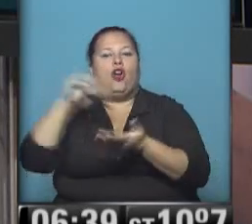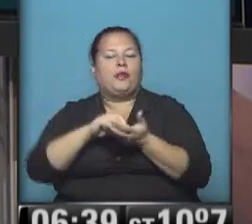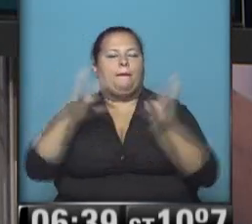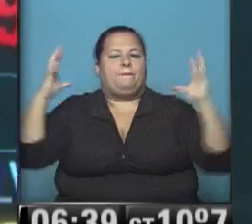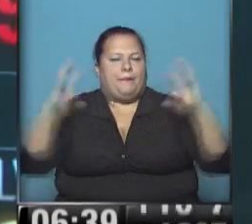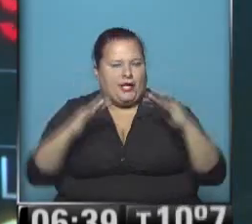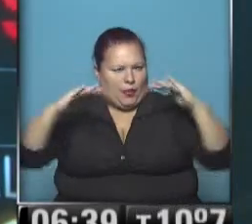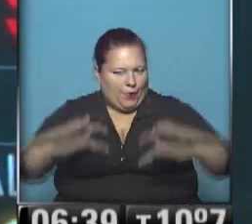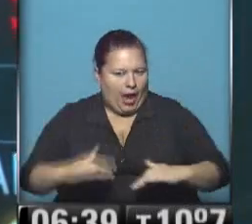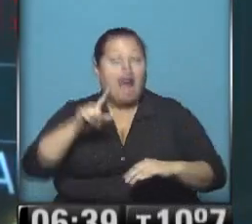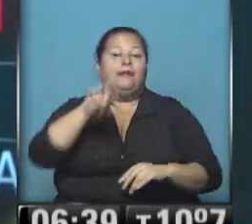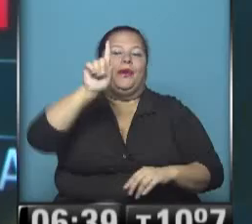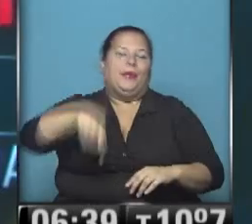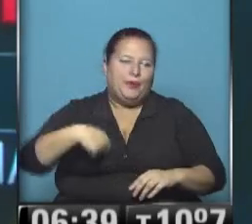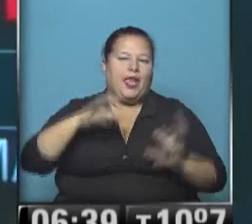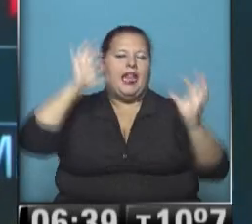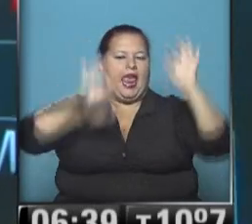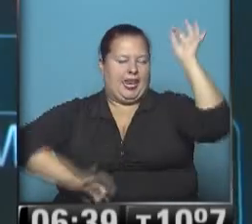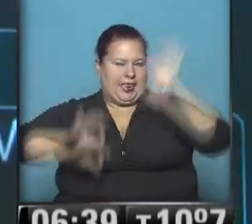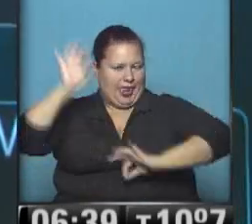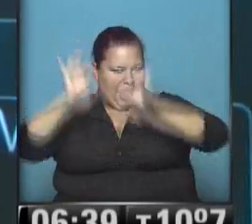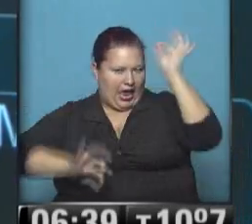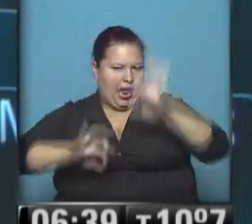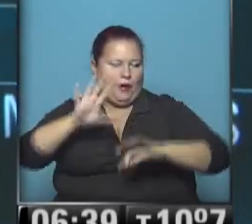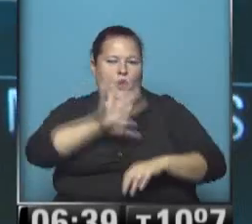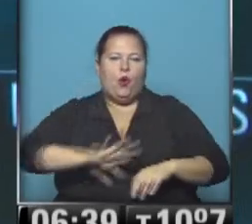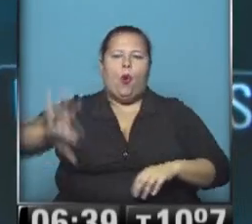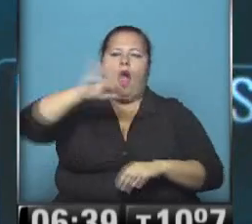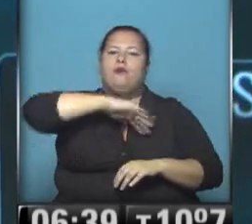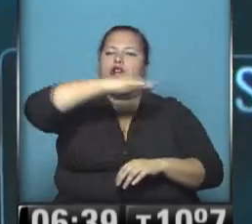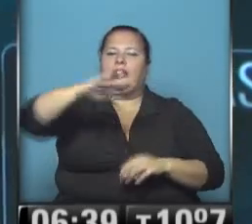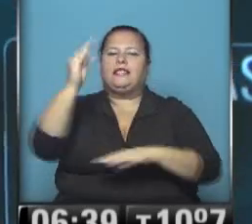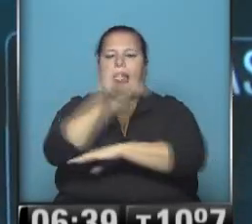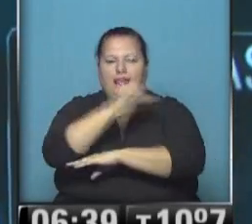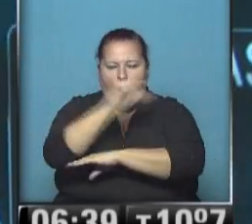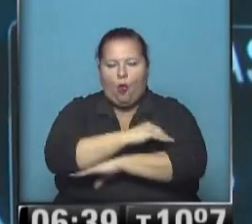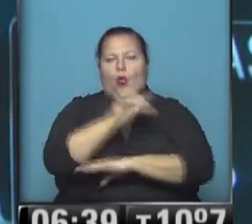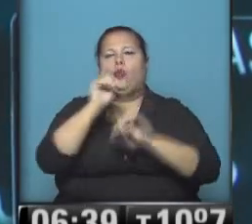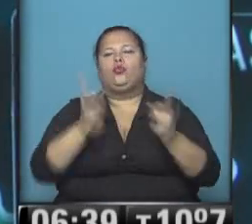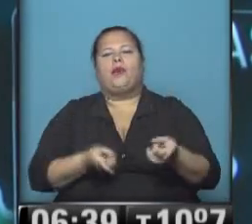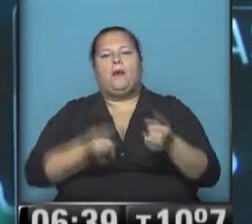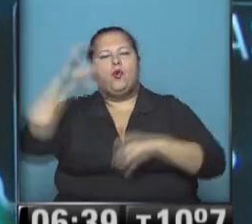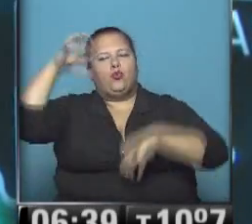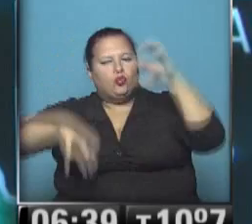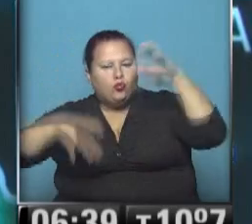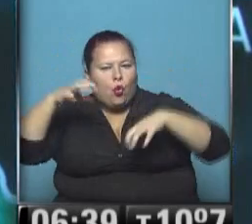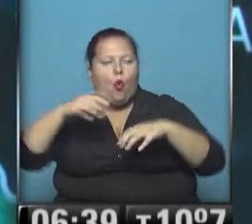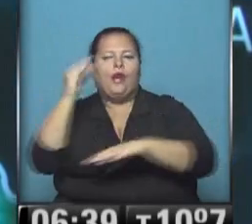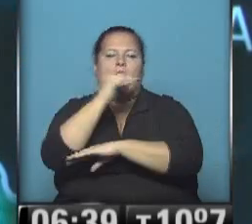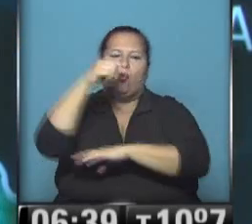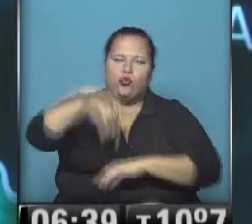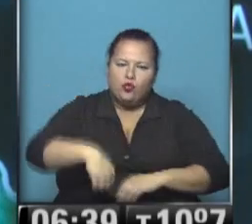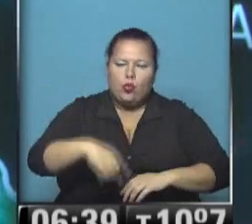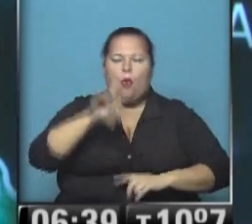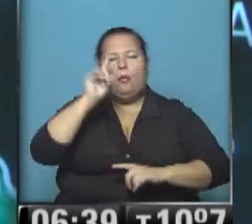de baja presión y eso va a generar algunas nevadas a lo largo de la región cordillerana de Santa Cruz también algunas lluvias en el sur de Santa Cruz